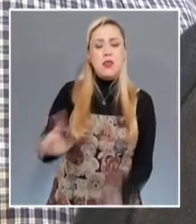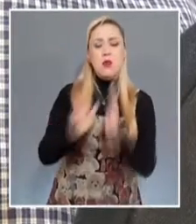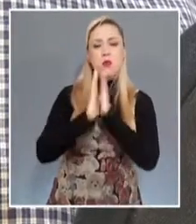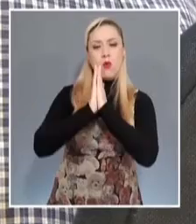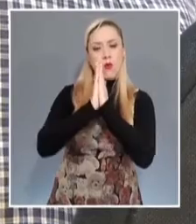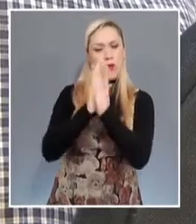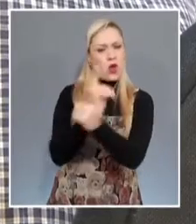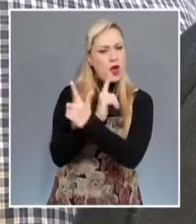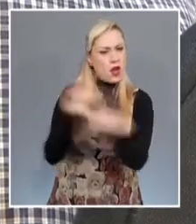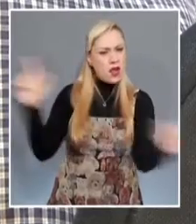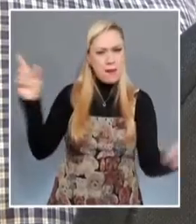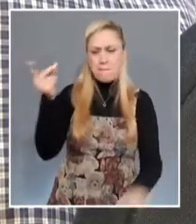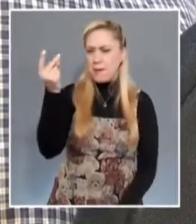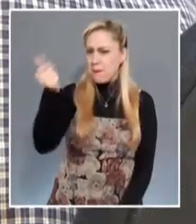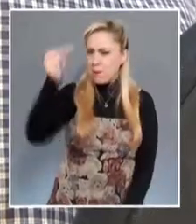sus derechos humanos.